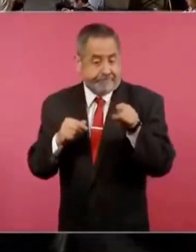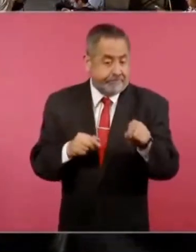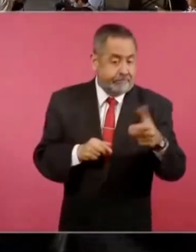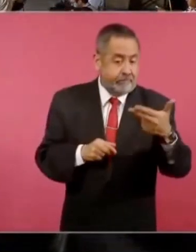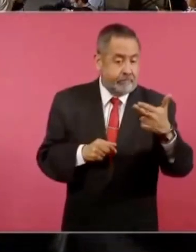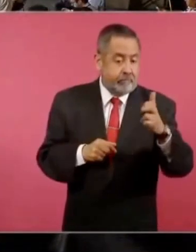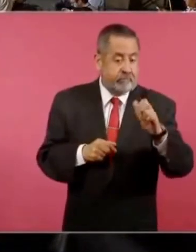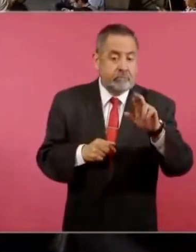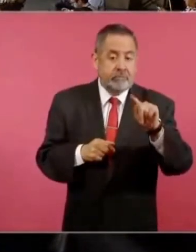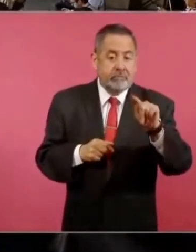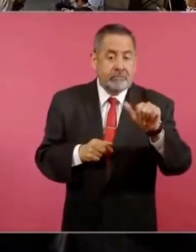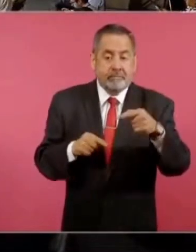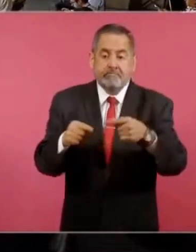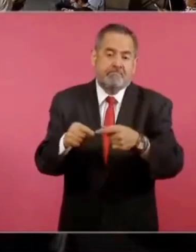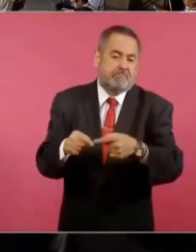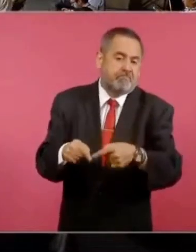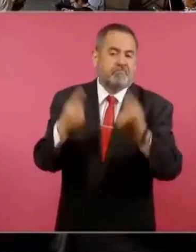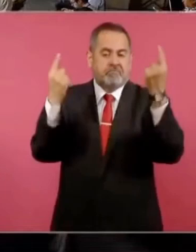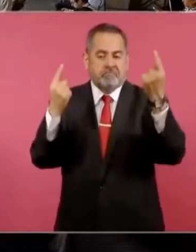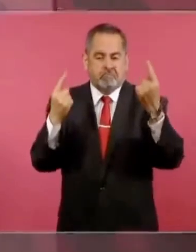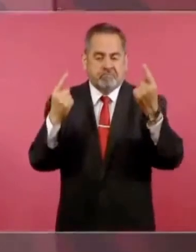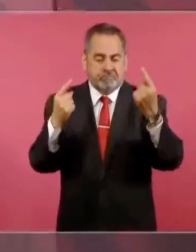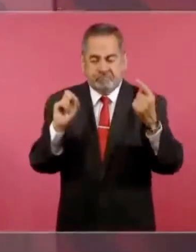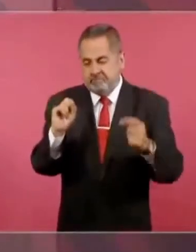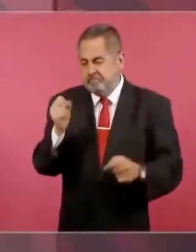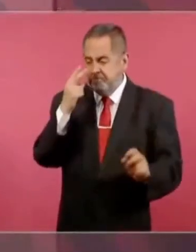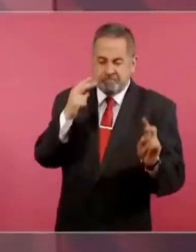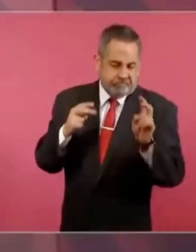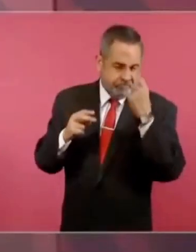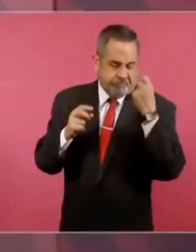desde entonces,